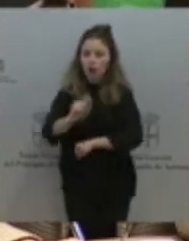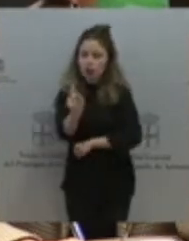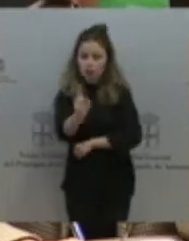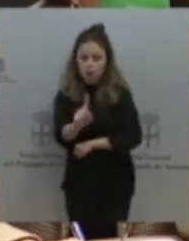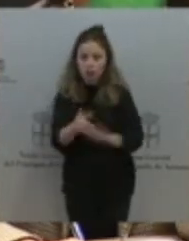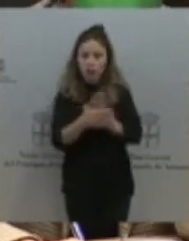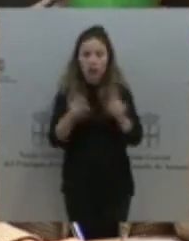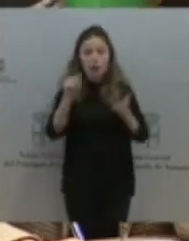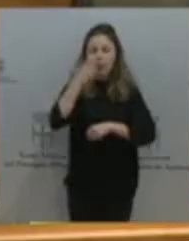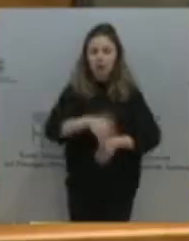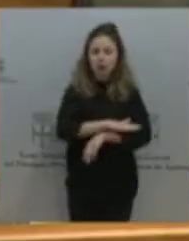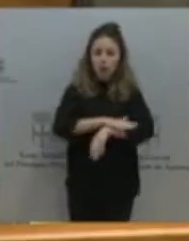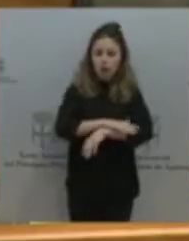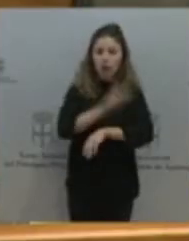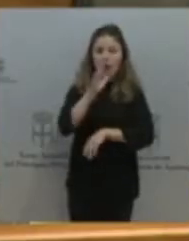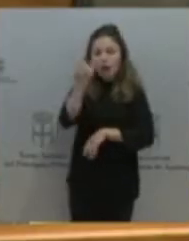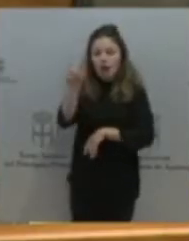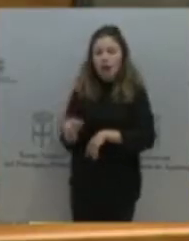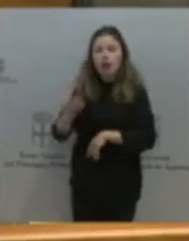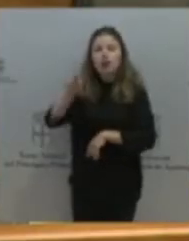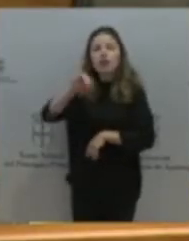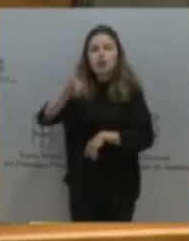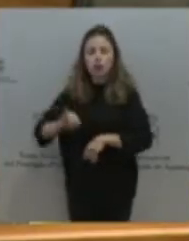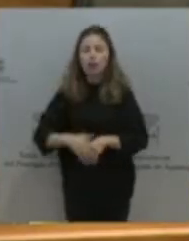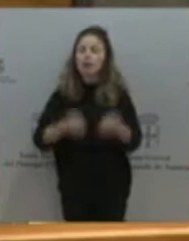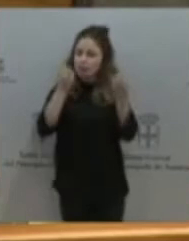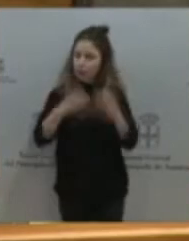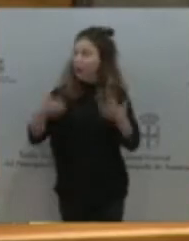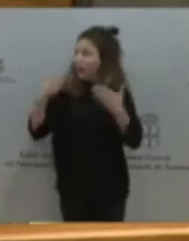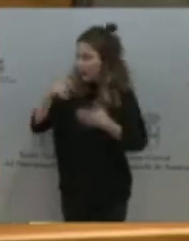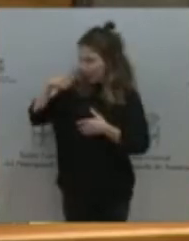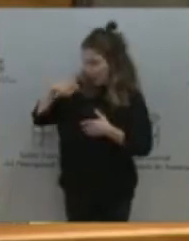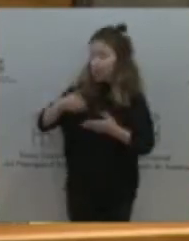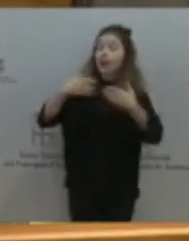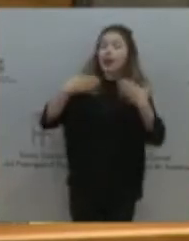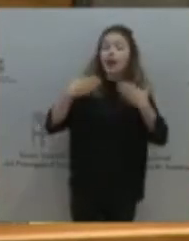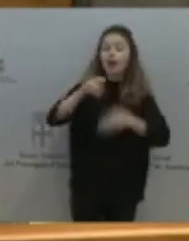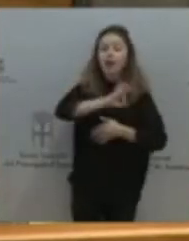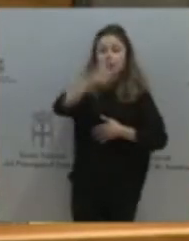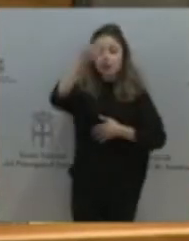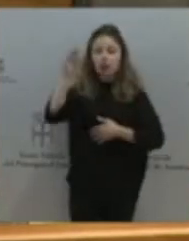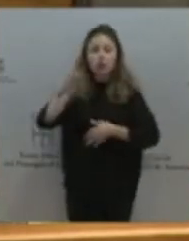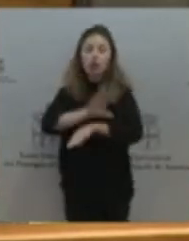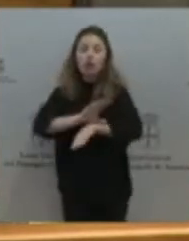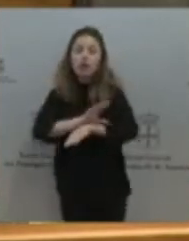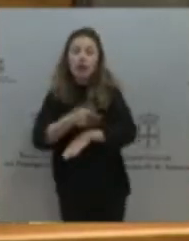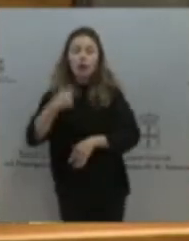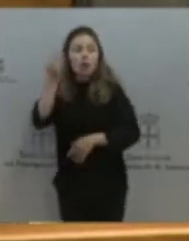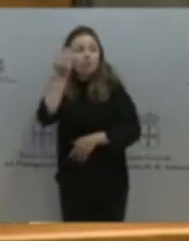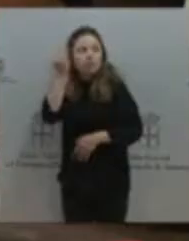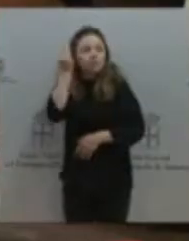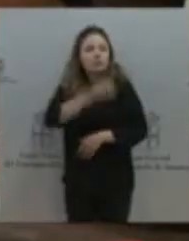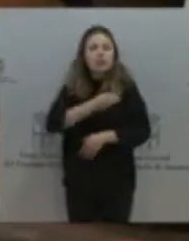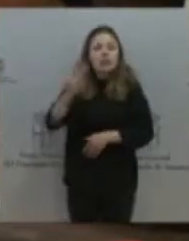las actuaciones del Gobierno. Muchas gracias, señor consejero. Pero es que me da la sensación que la teoría que usted maneja o la línea que usted maneja no es